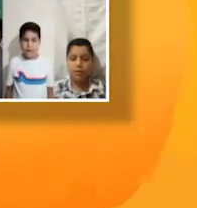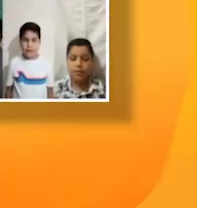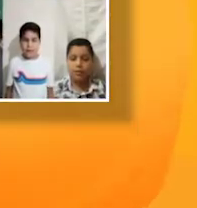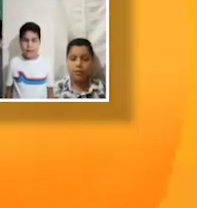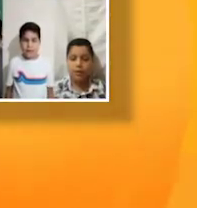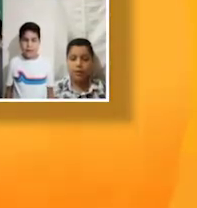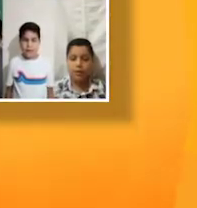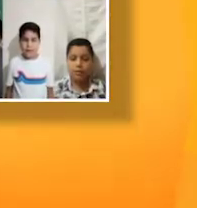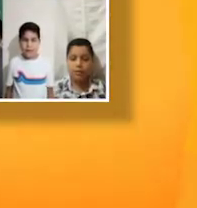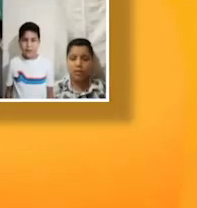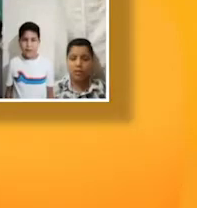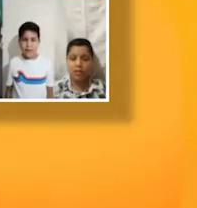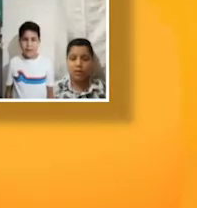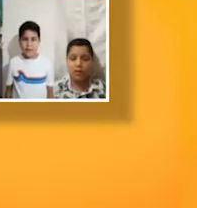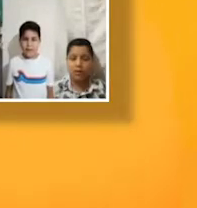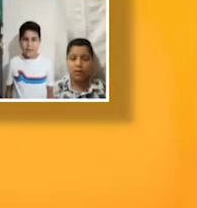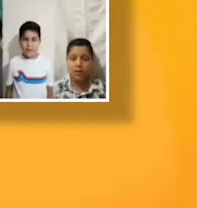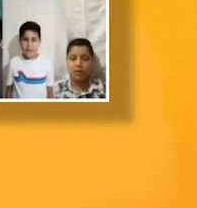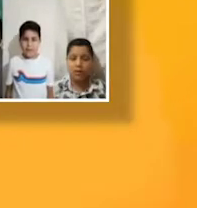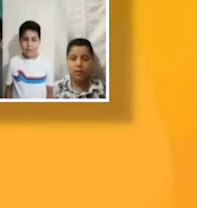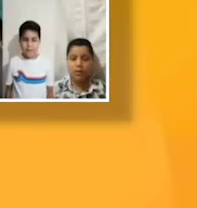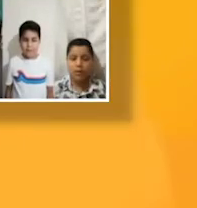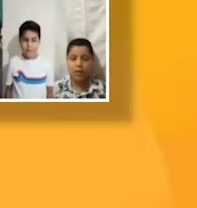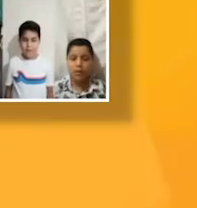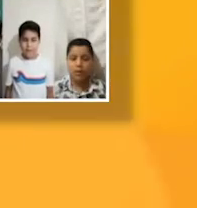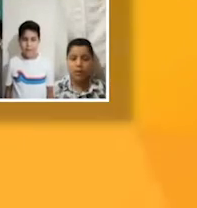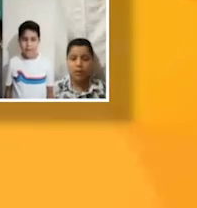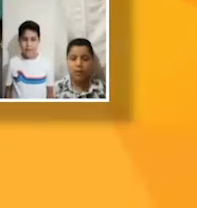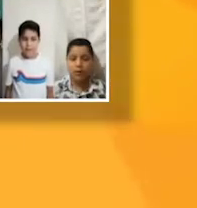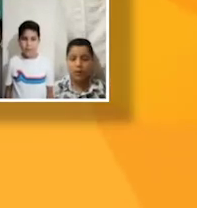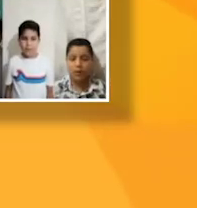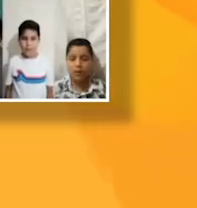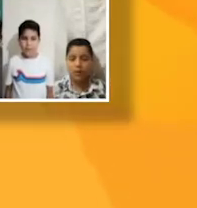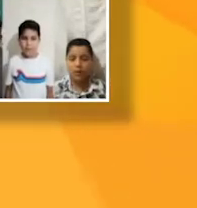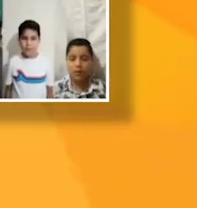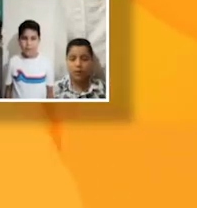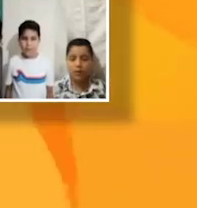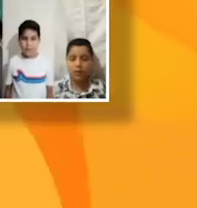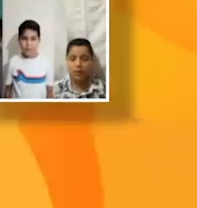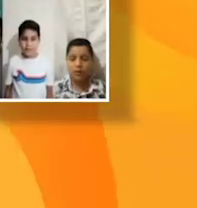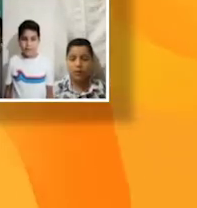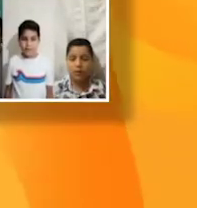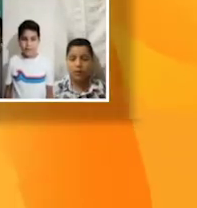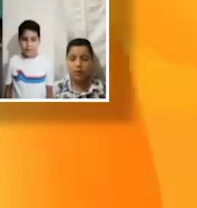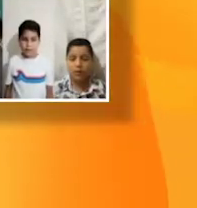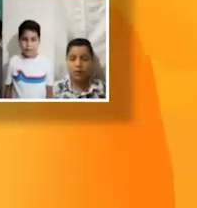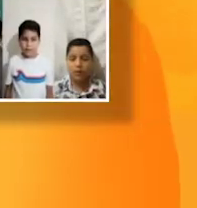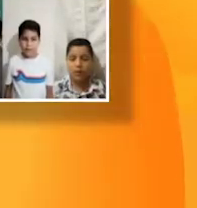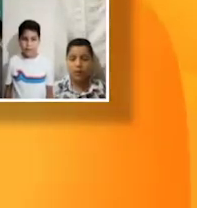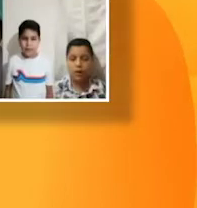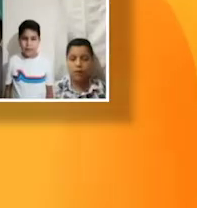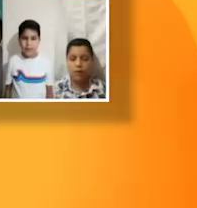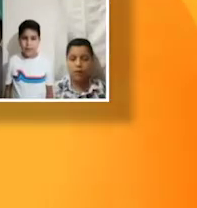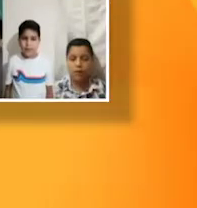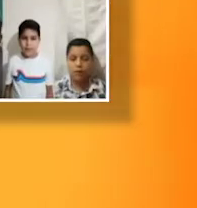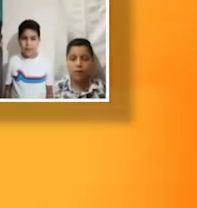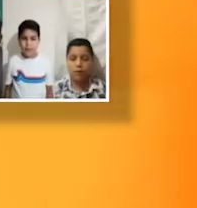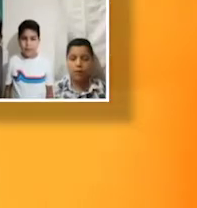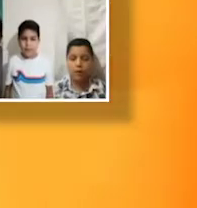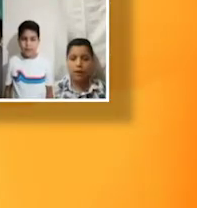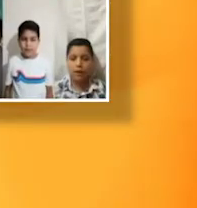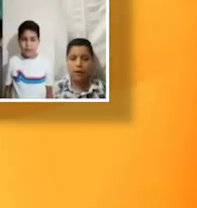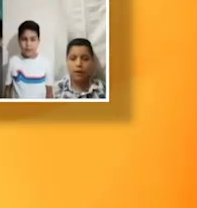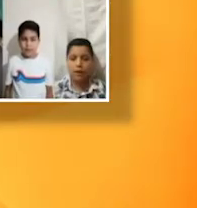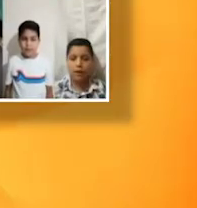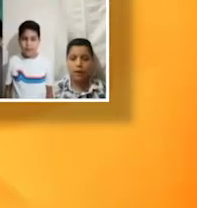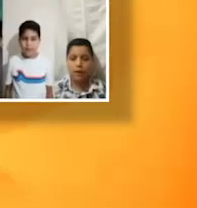plantas son las, su carita doy a blanquear. La negrita tu currumbé a